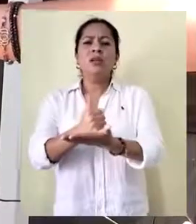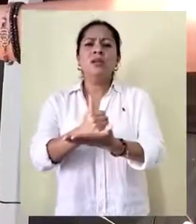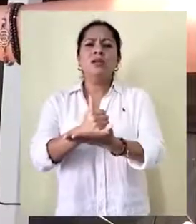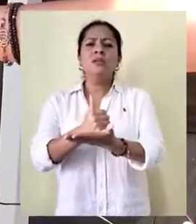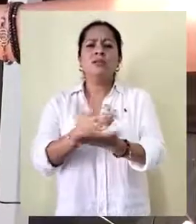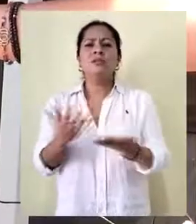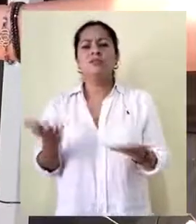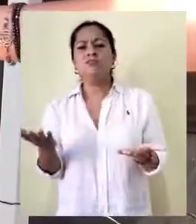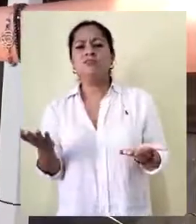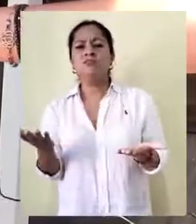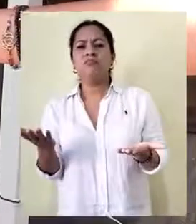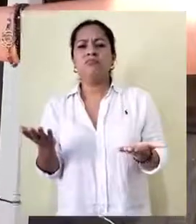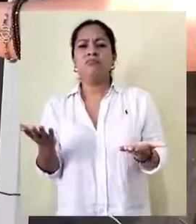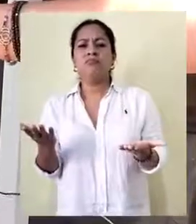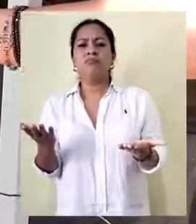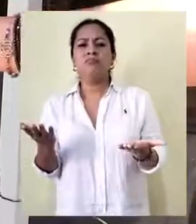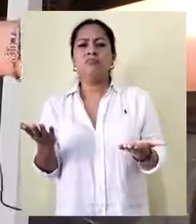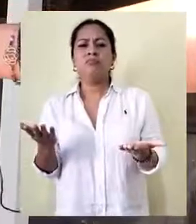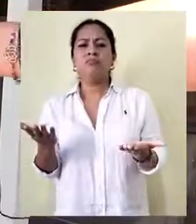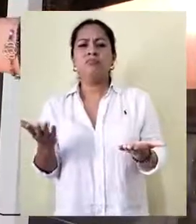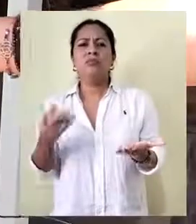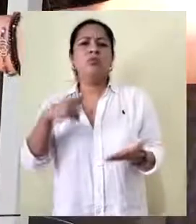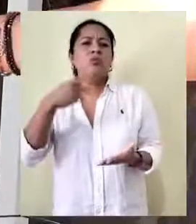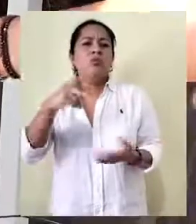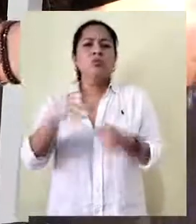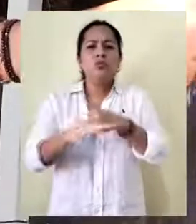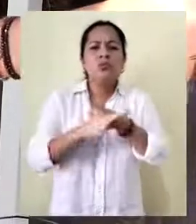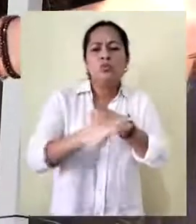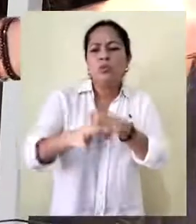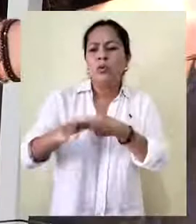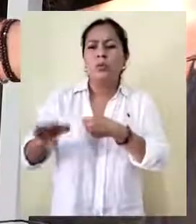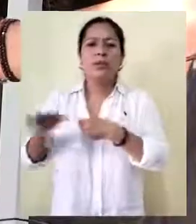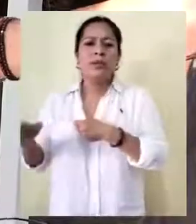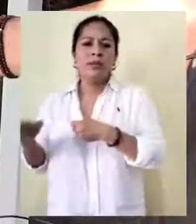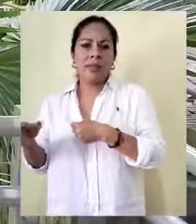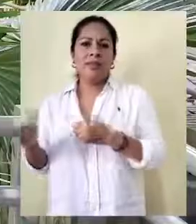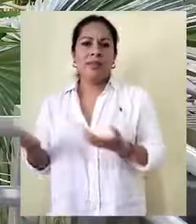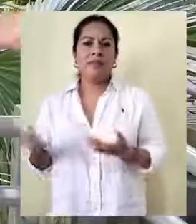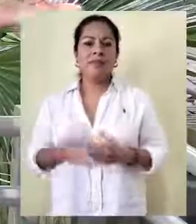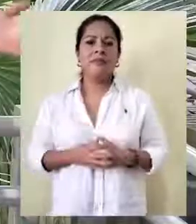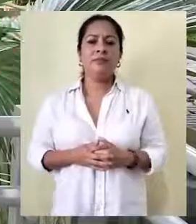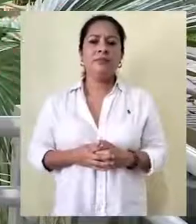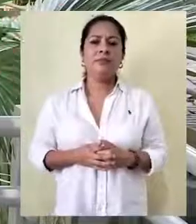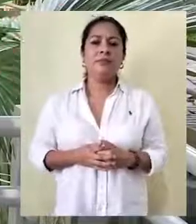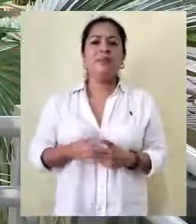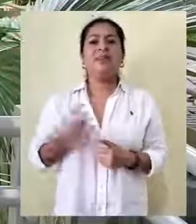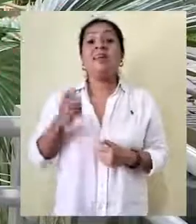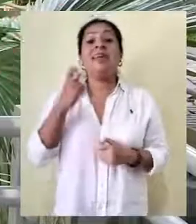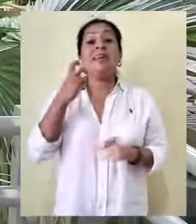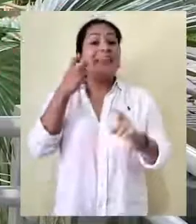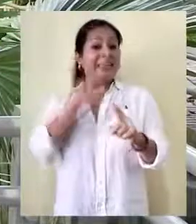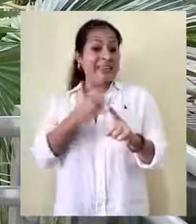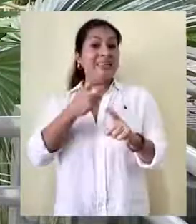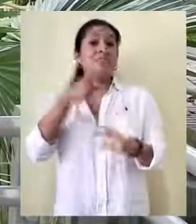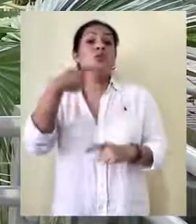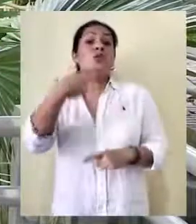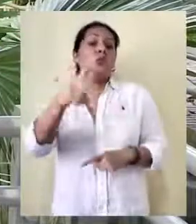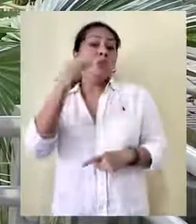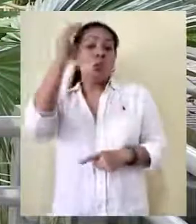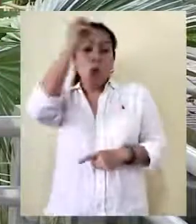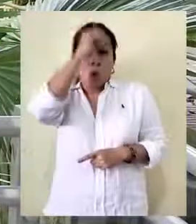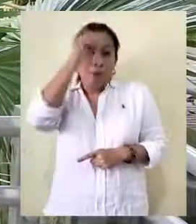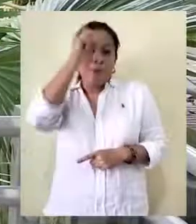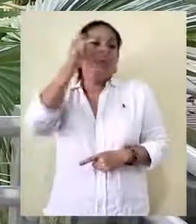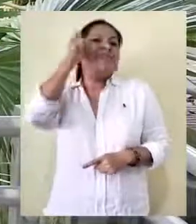su comunidad o así, pues me parece muy buena idea. Esto fue Y tú, ¿qué opinas?